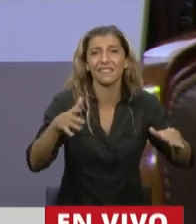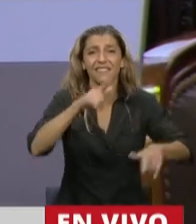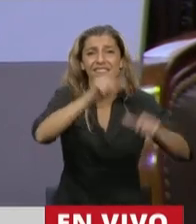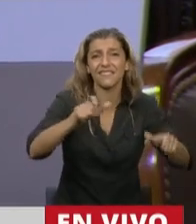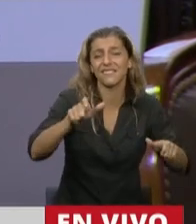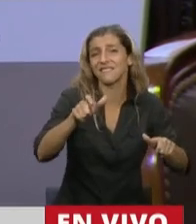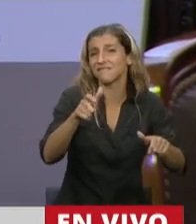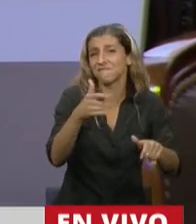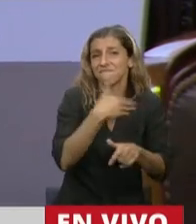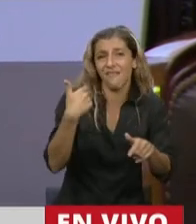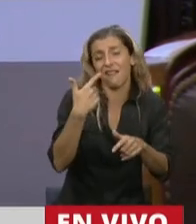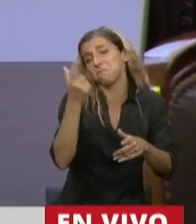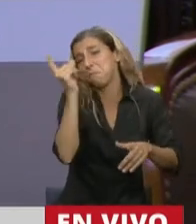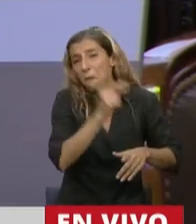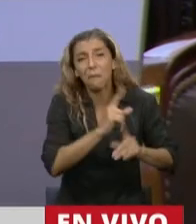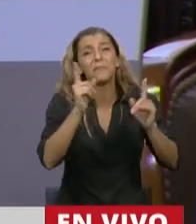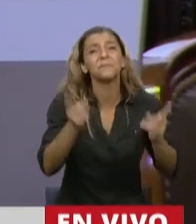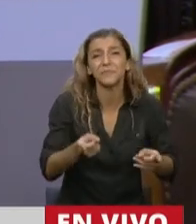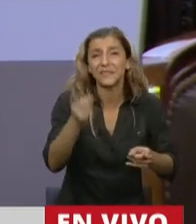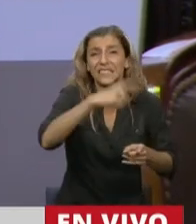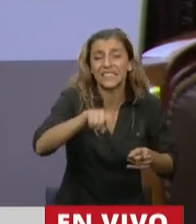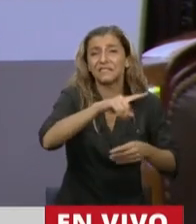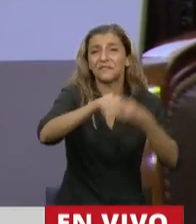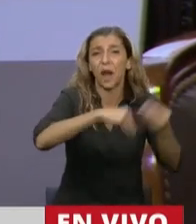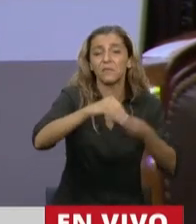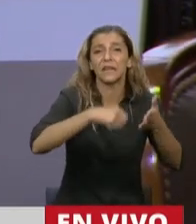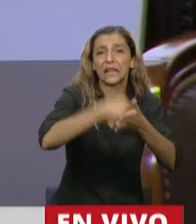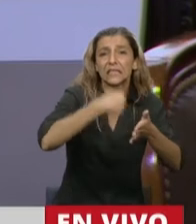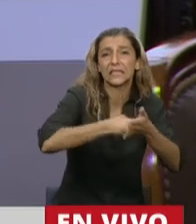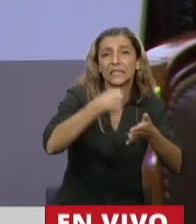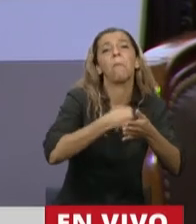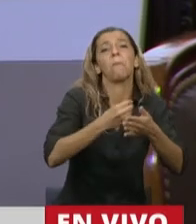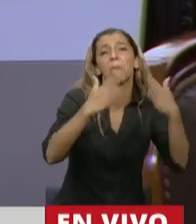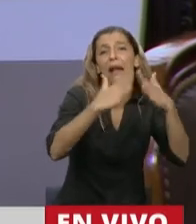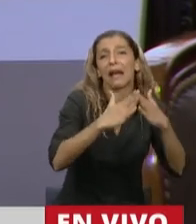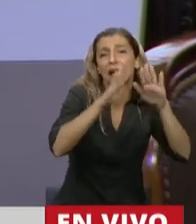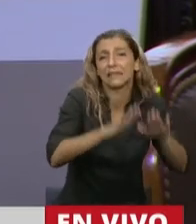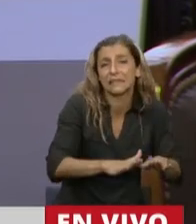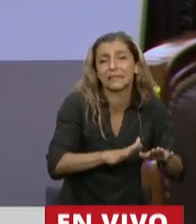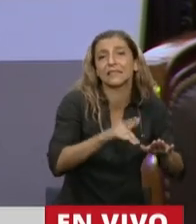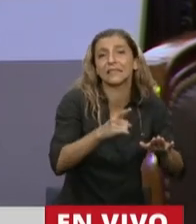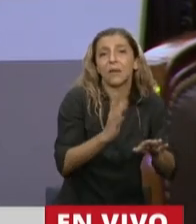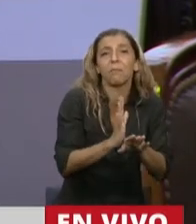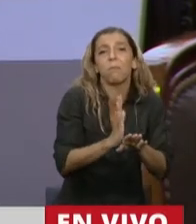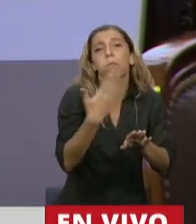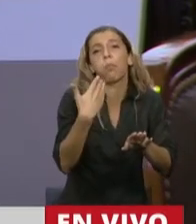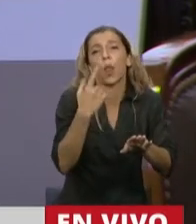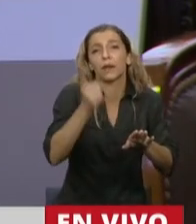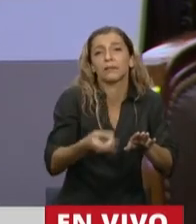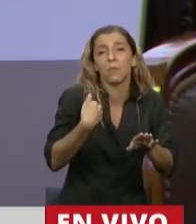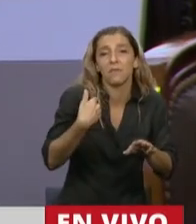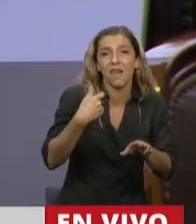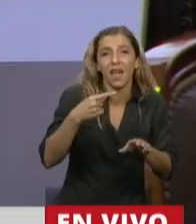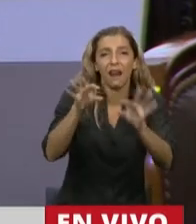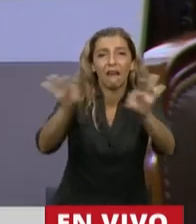de sus madres, de sus padres que están luchando por el acceso a la vivienda, para poder acceder a una parcelita de